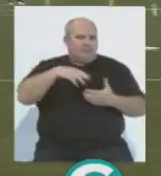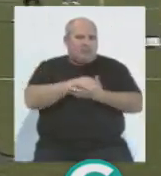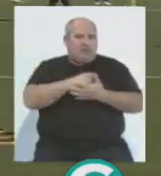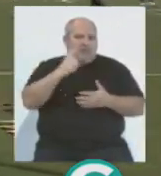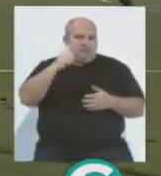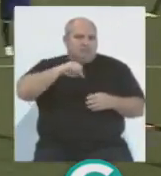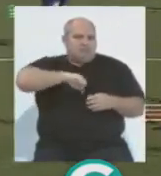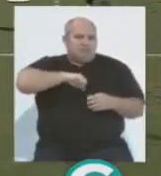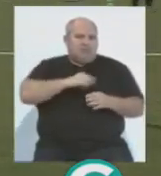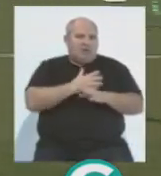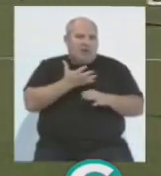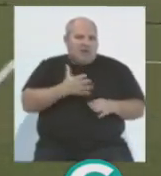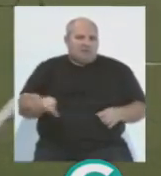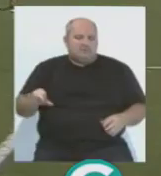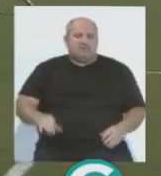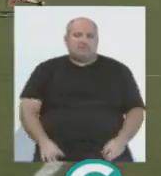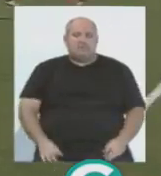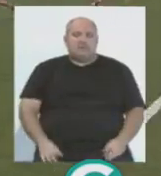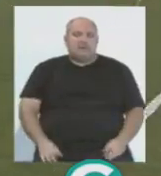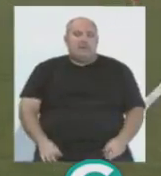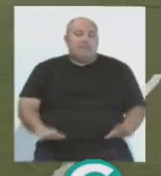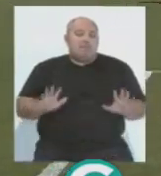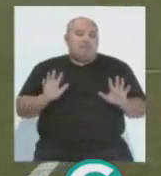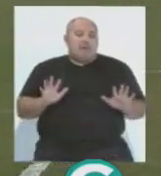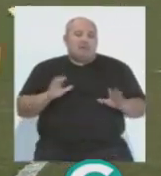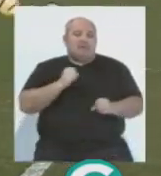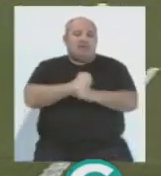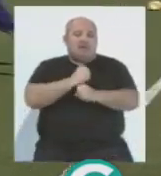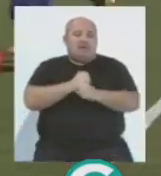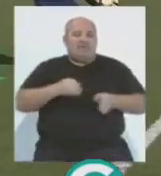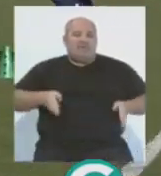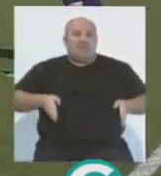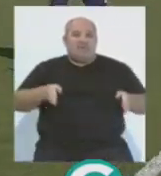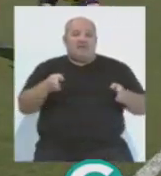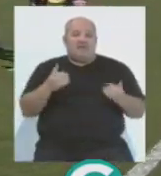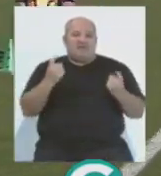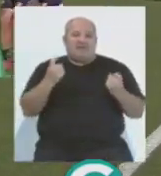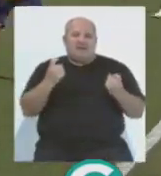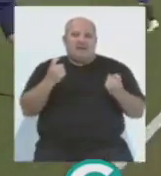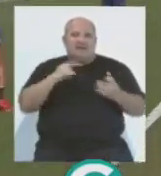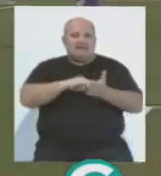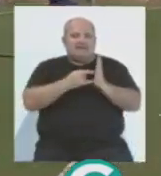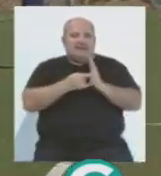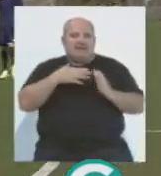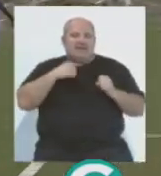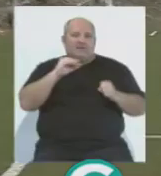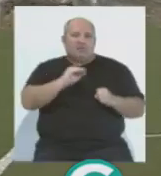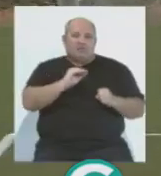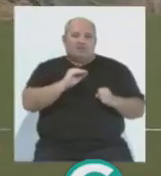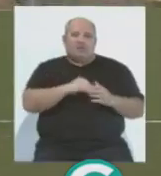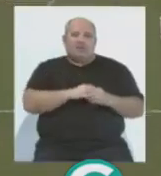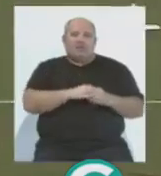futbolística del jugador madrileño. Pero lo del trabajo de bandas que requiere el sistema de Álvaro Cerbero